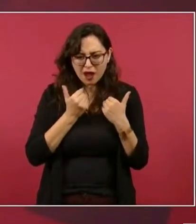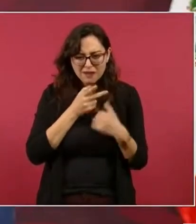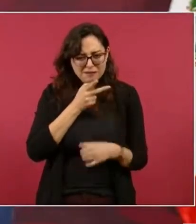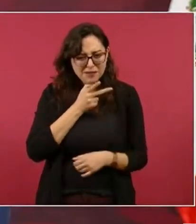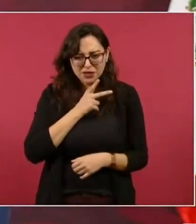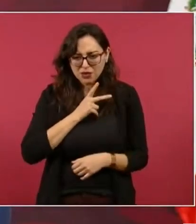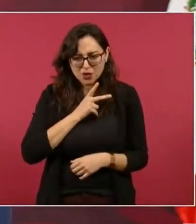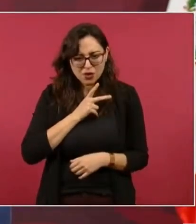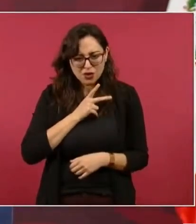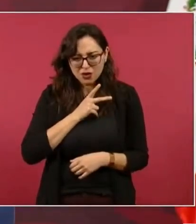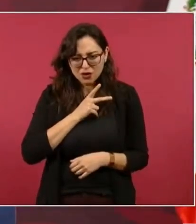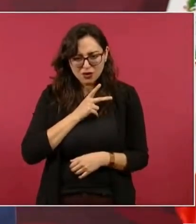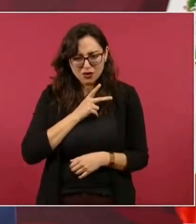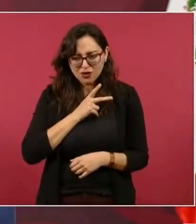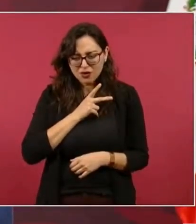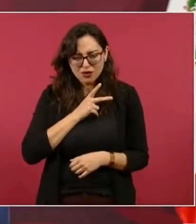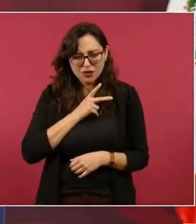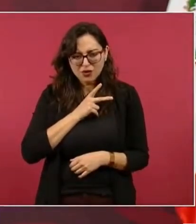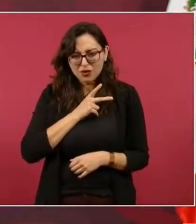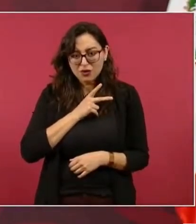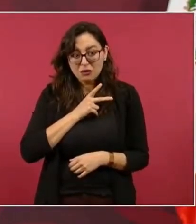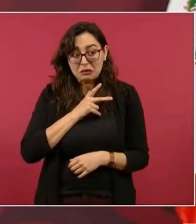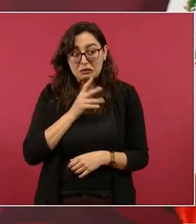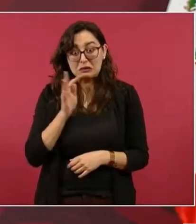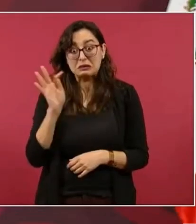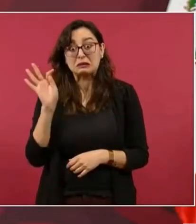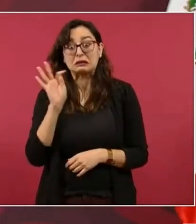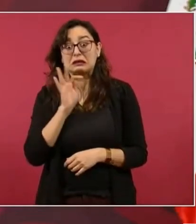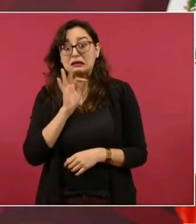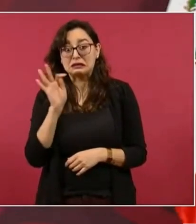cuesta muchísimo extraerlo.